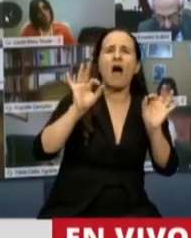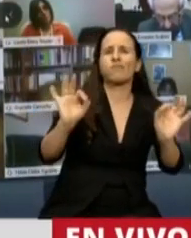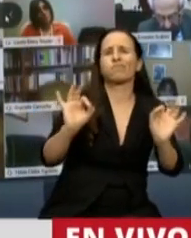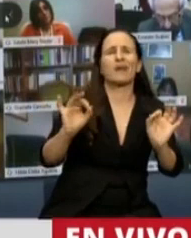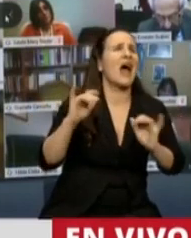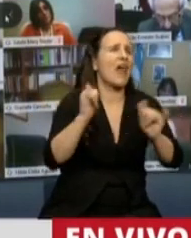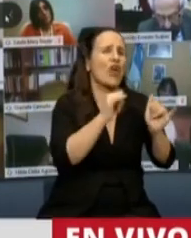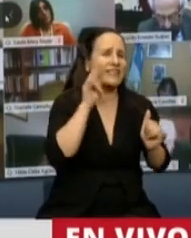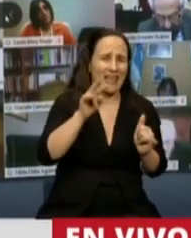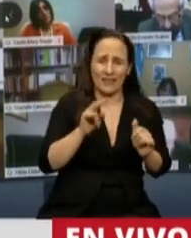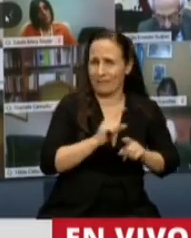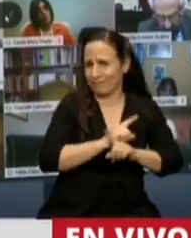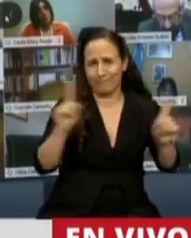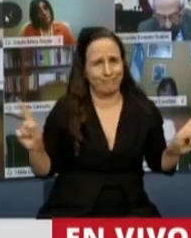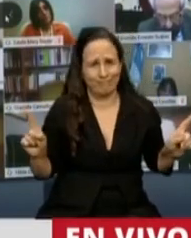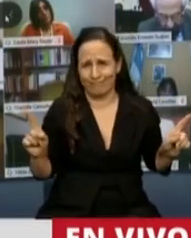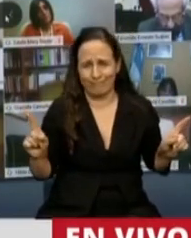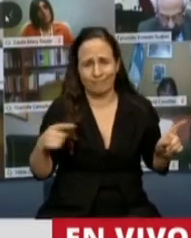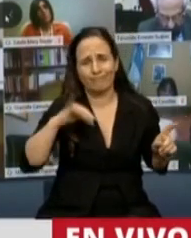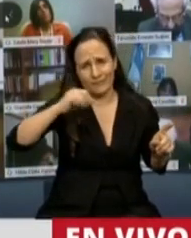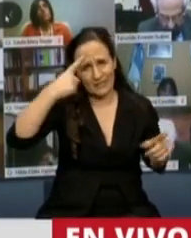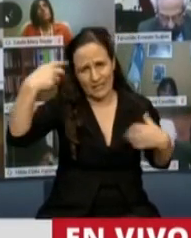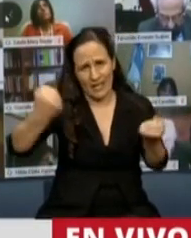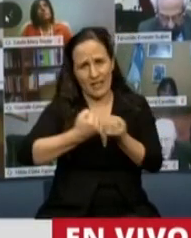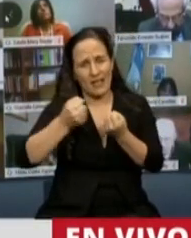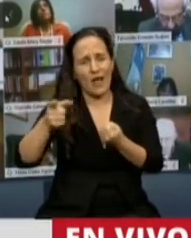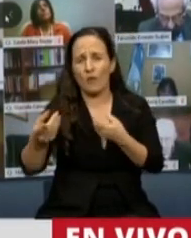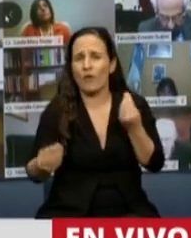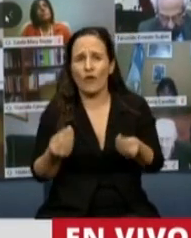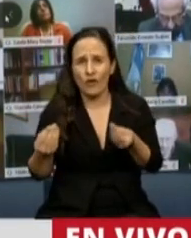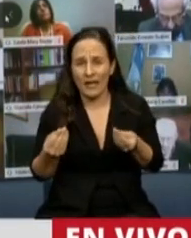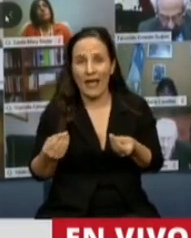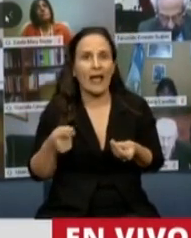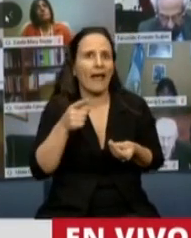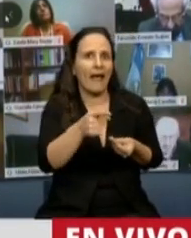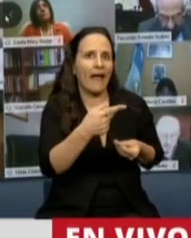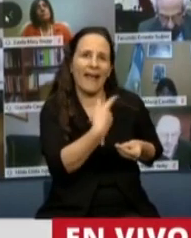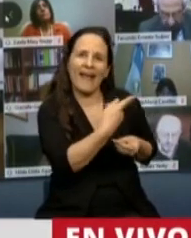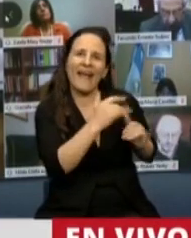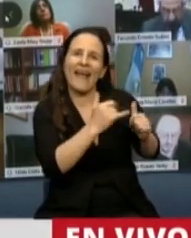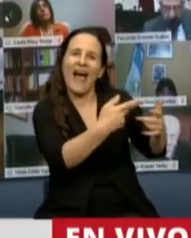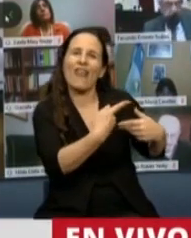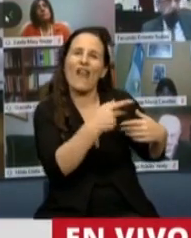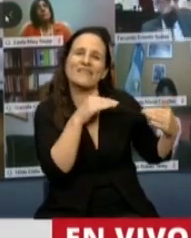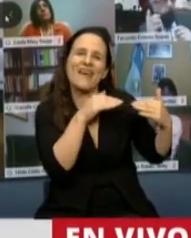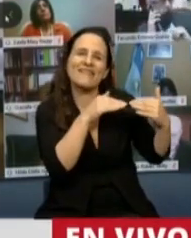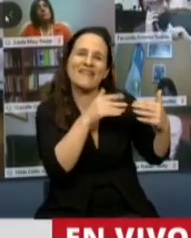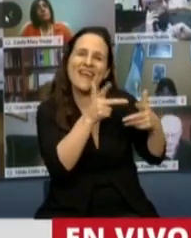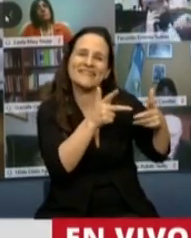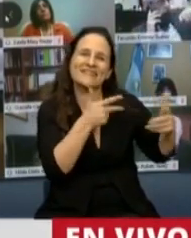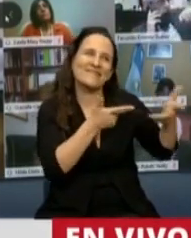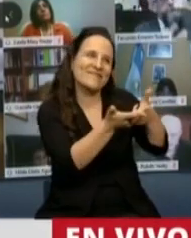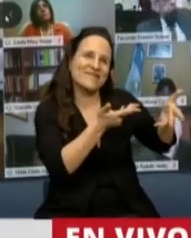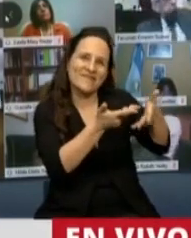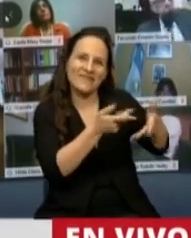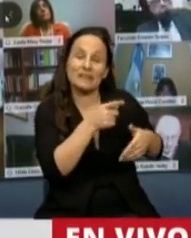los adolescentes también. Y coincido totalmente que no hay nada mejor para un par que le hable otro par. Entonces, tengamos en